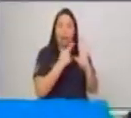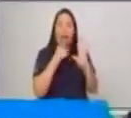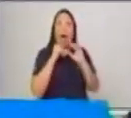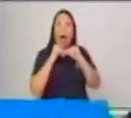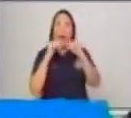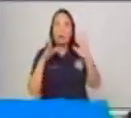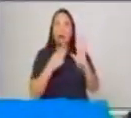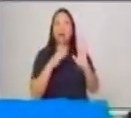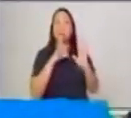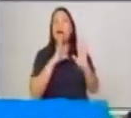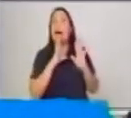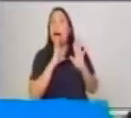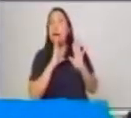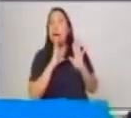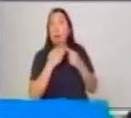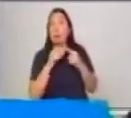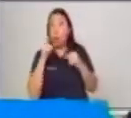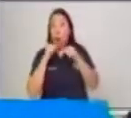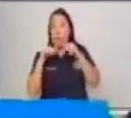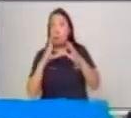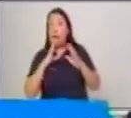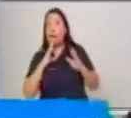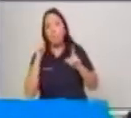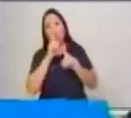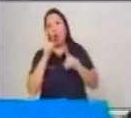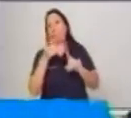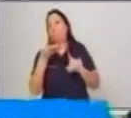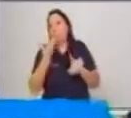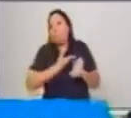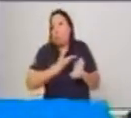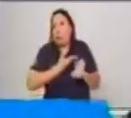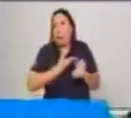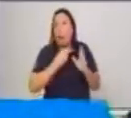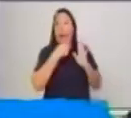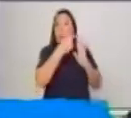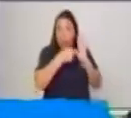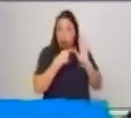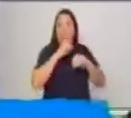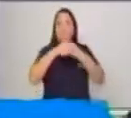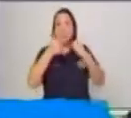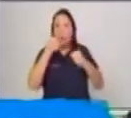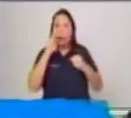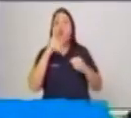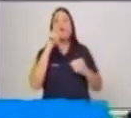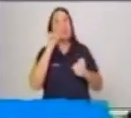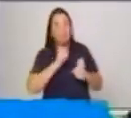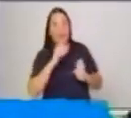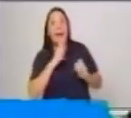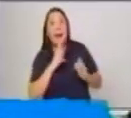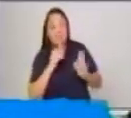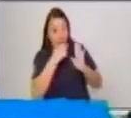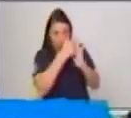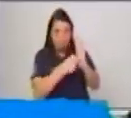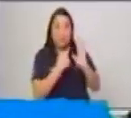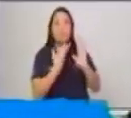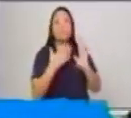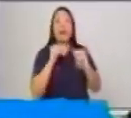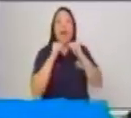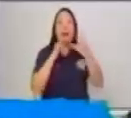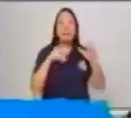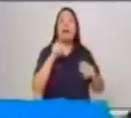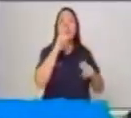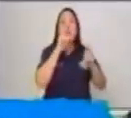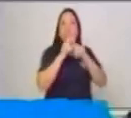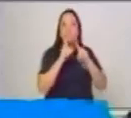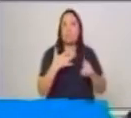Características de personas que los animales no pueden tener. Pensemos. Muy bien. Tienen sentimientos. Ok,